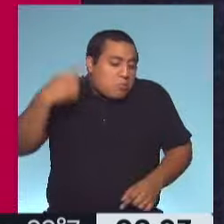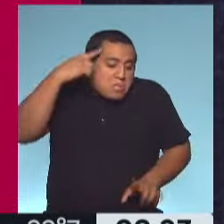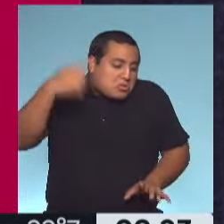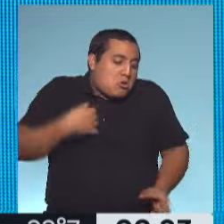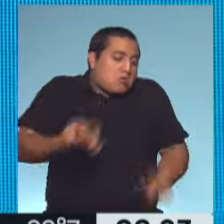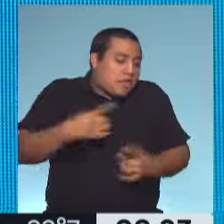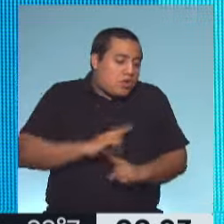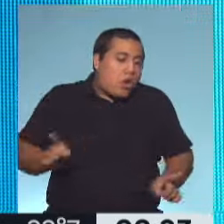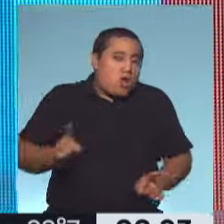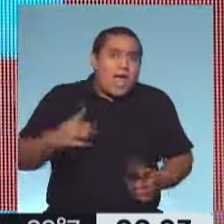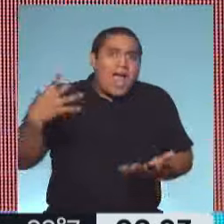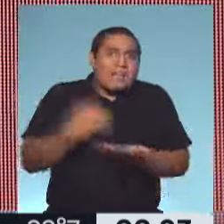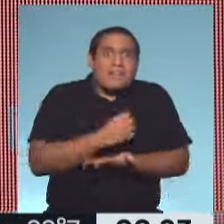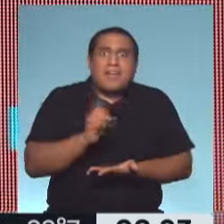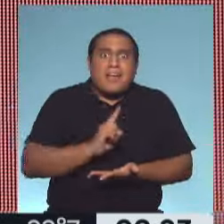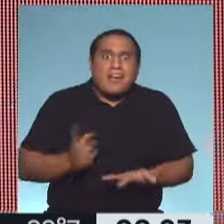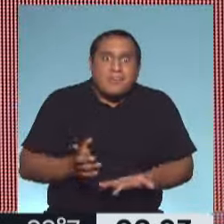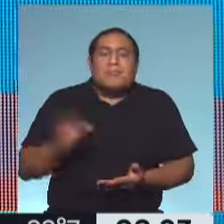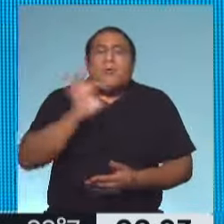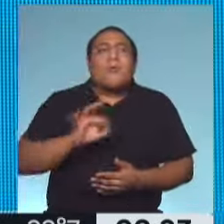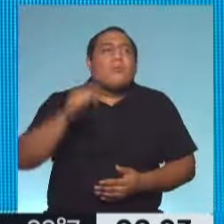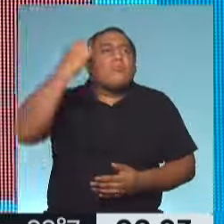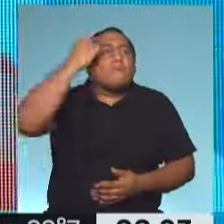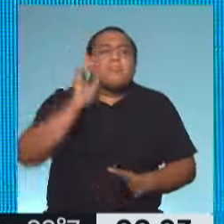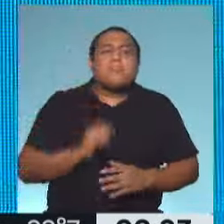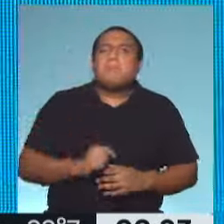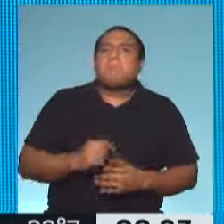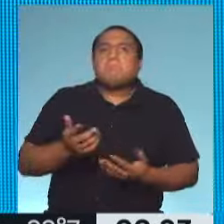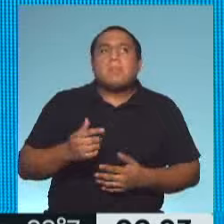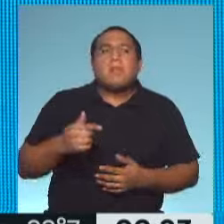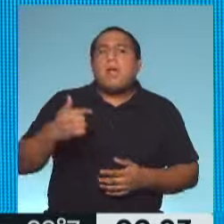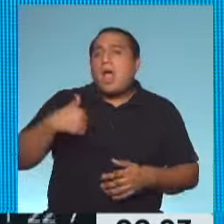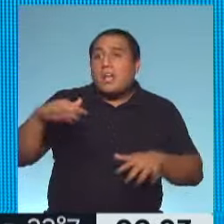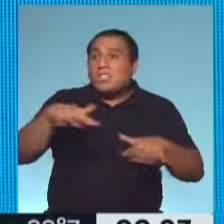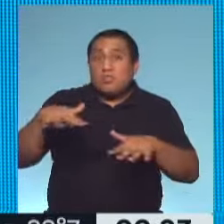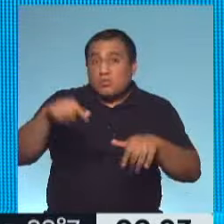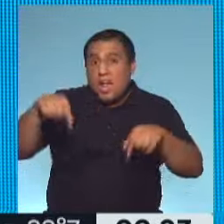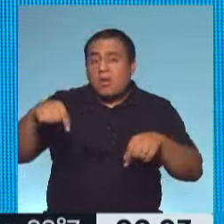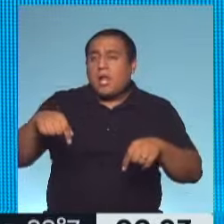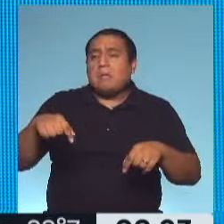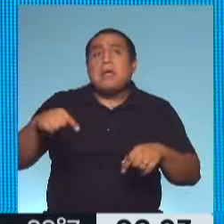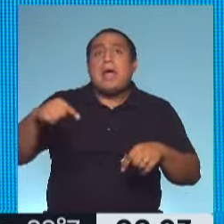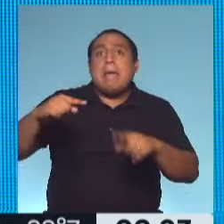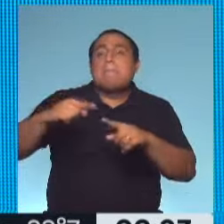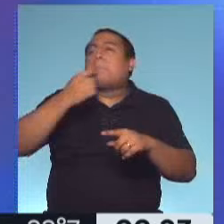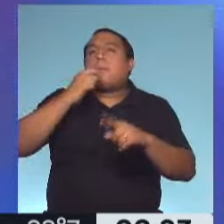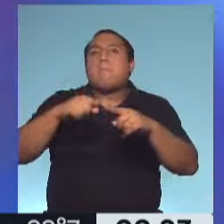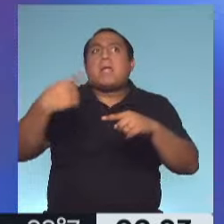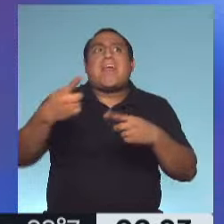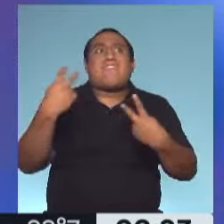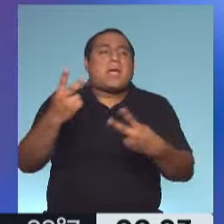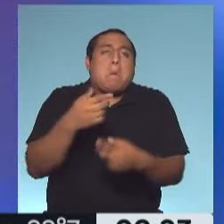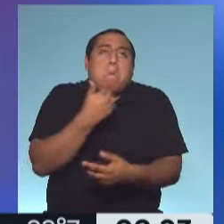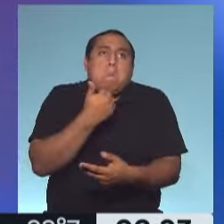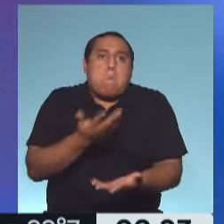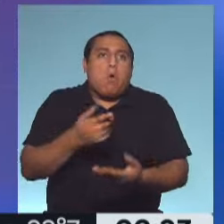Entonces, lo niego. O me rehúso a seguir viviendo en esta situación en la que no sé si mañana puedo irme de viaje o mis hijos van